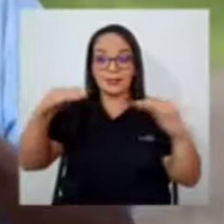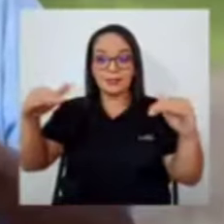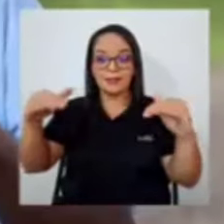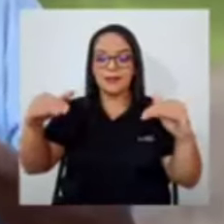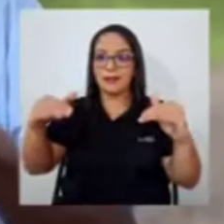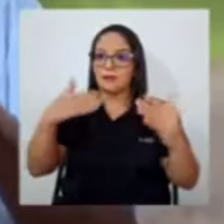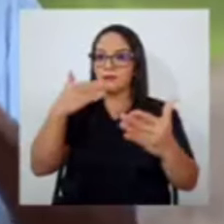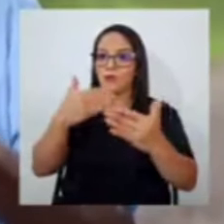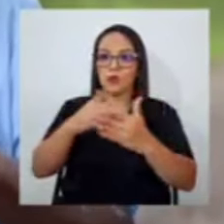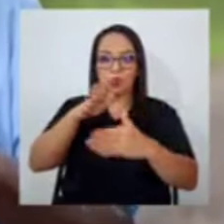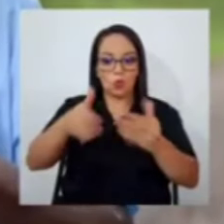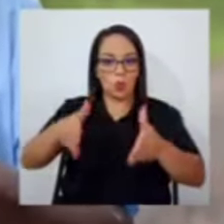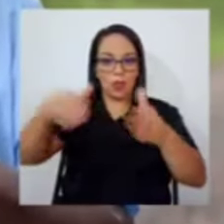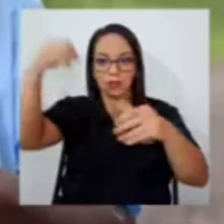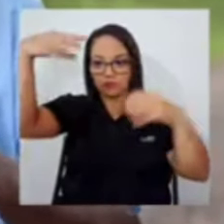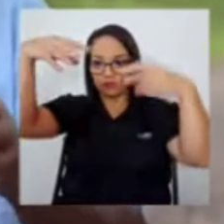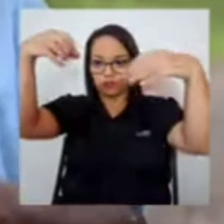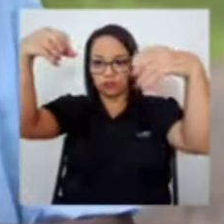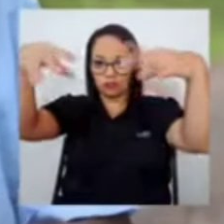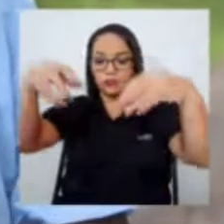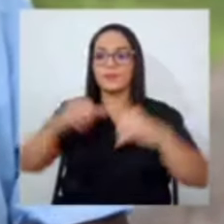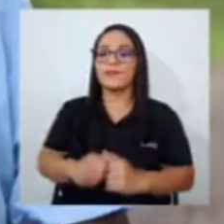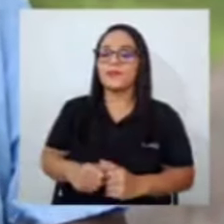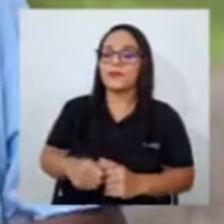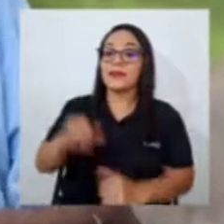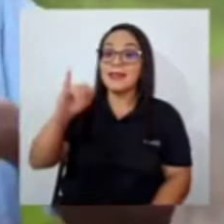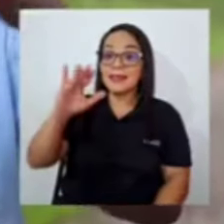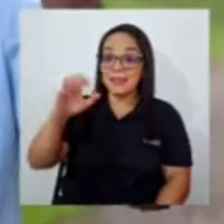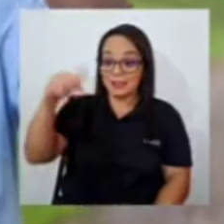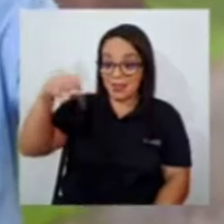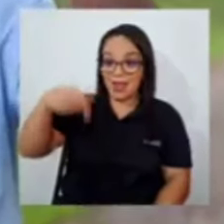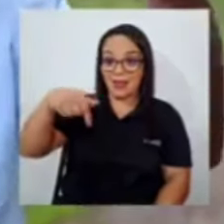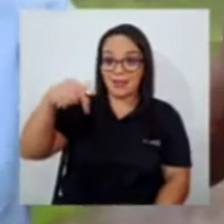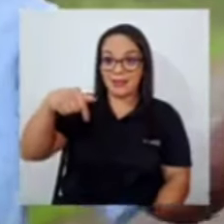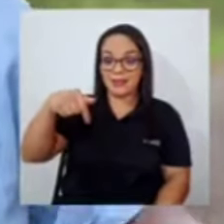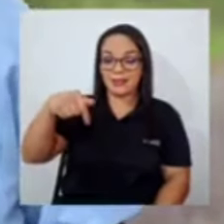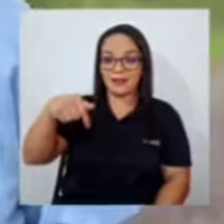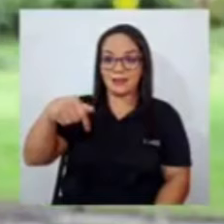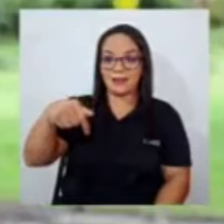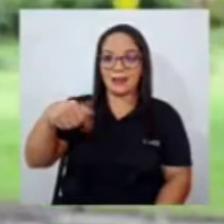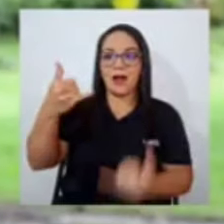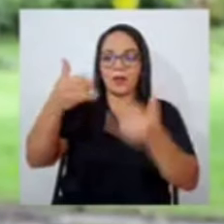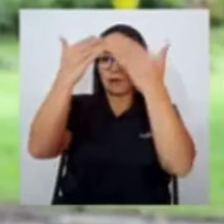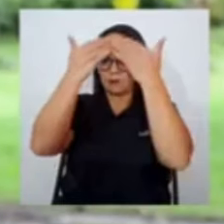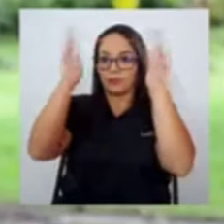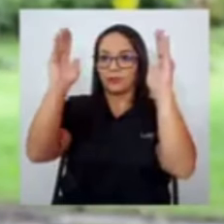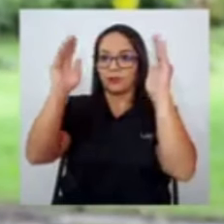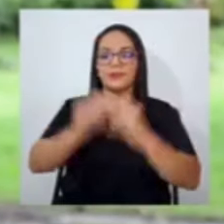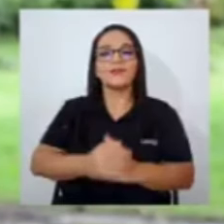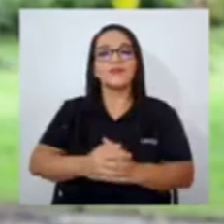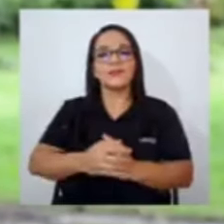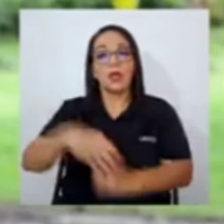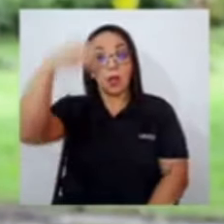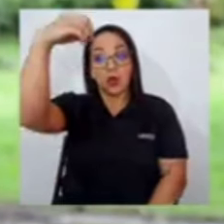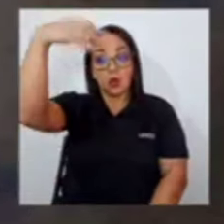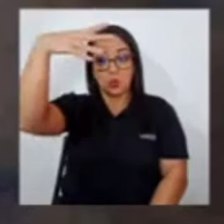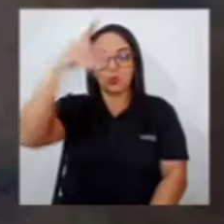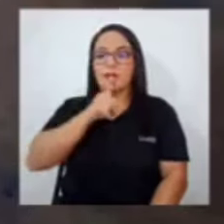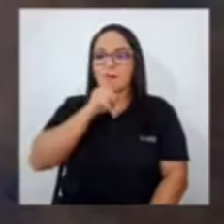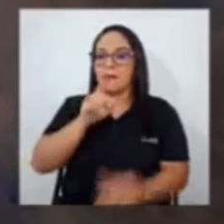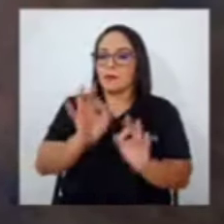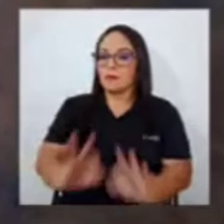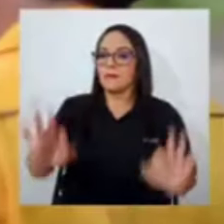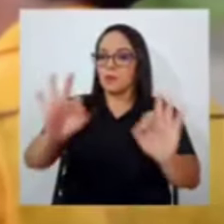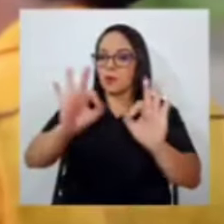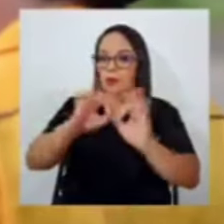calle. Con el ICE puesto aquí, ahí a uno se le va a abrir como la mente. La luz es muy importante, ¿verdad? Este, en